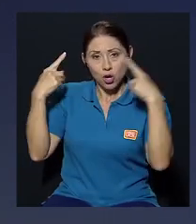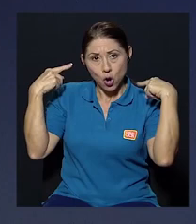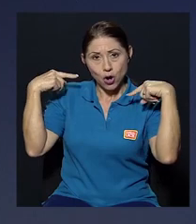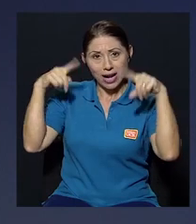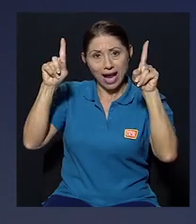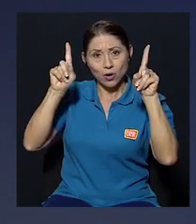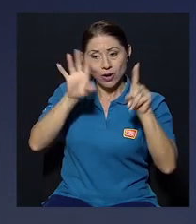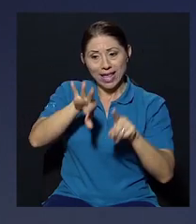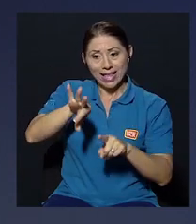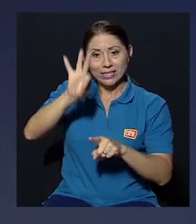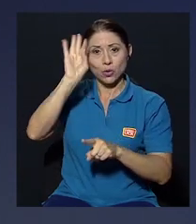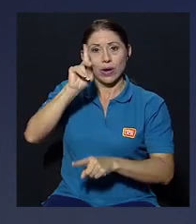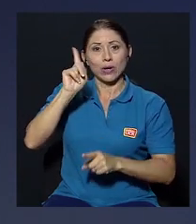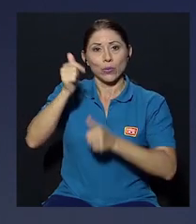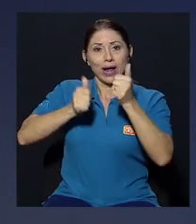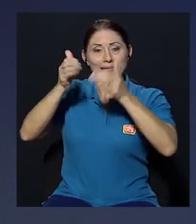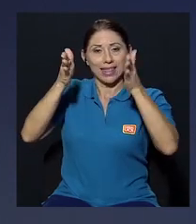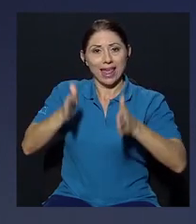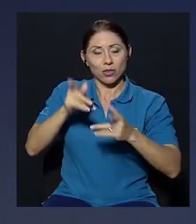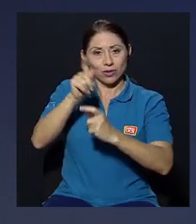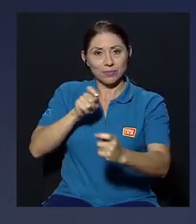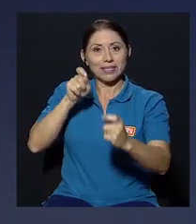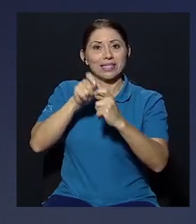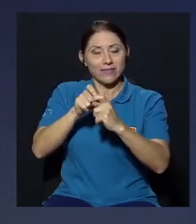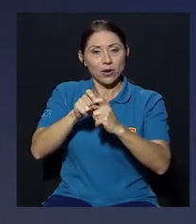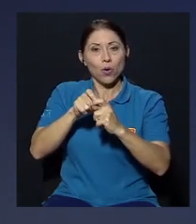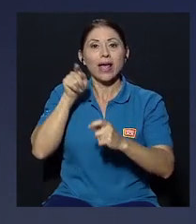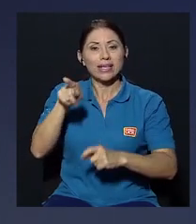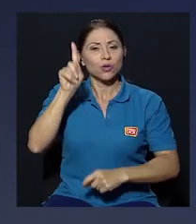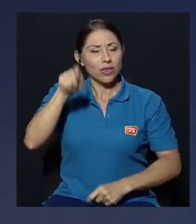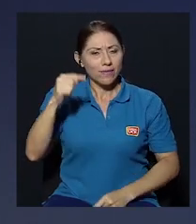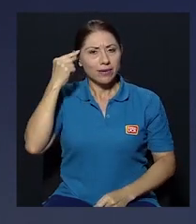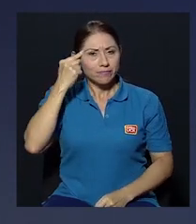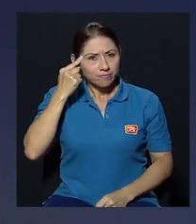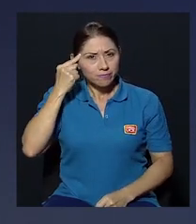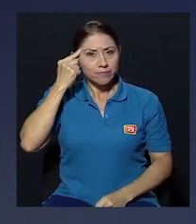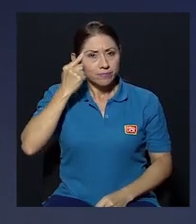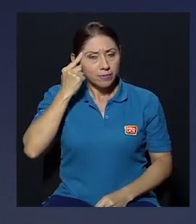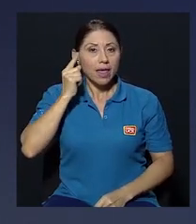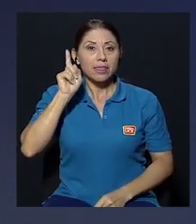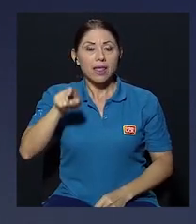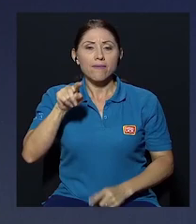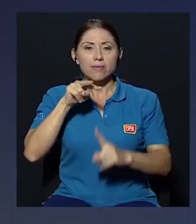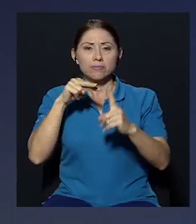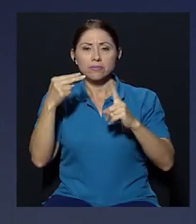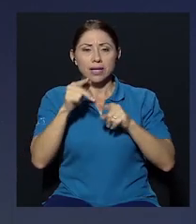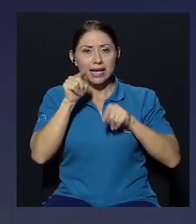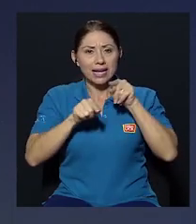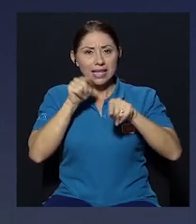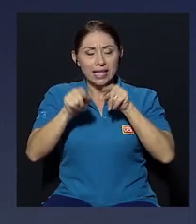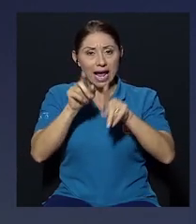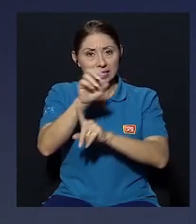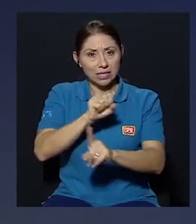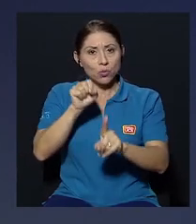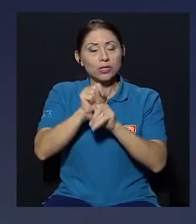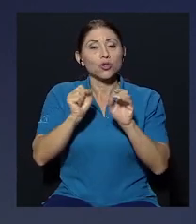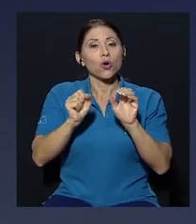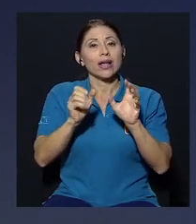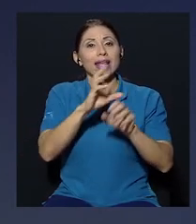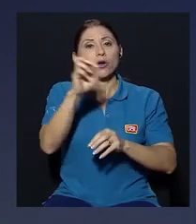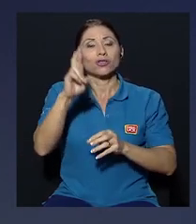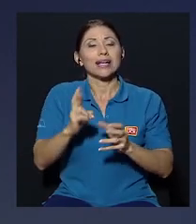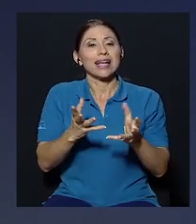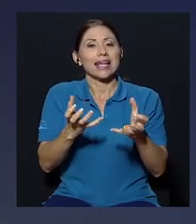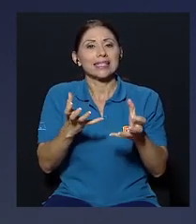republicano lograron reivindicar una elección hacia un candidato en específico eso debe ser motivo de reflexión y mirada